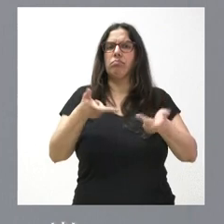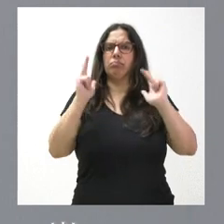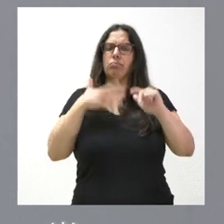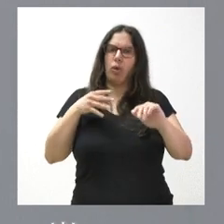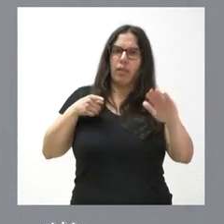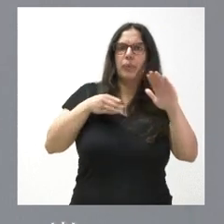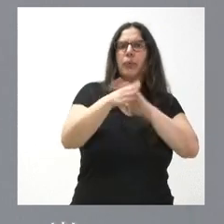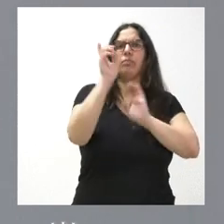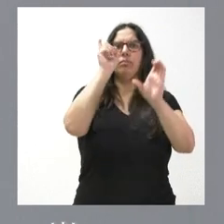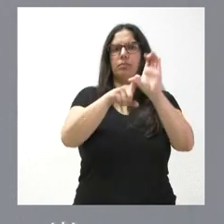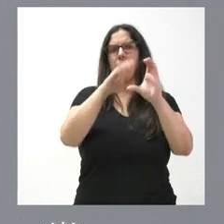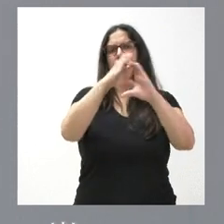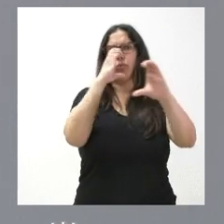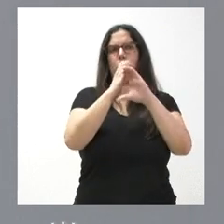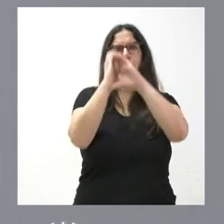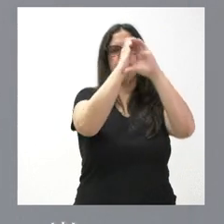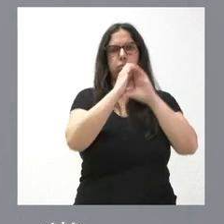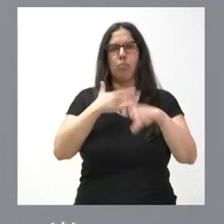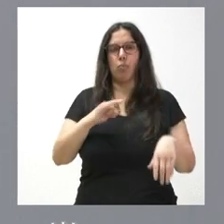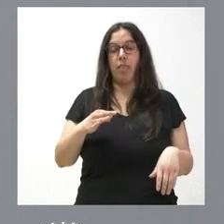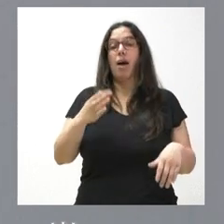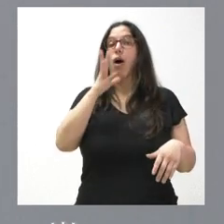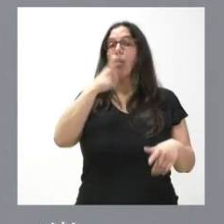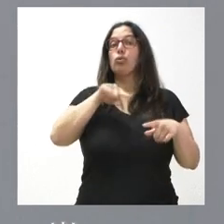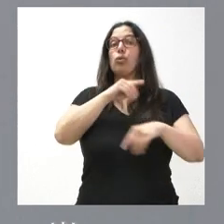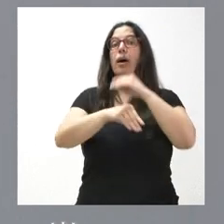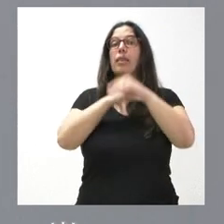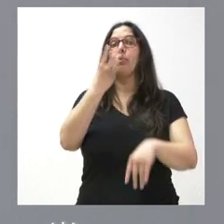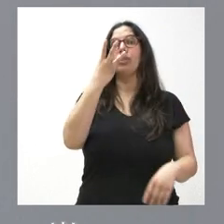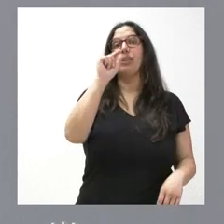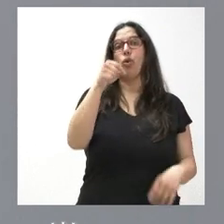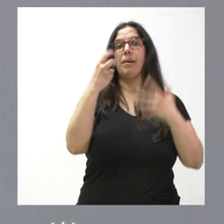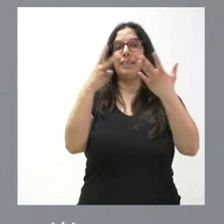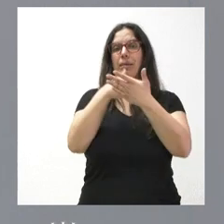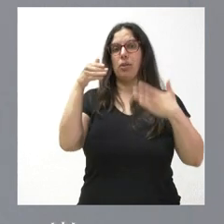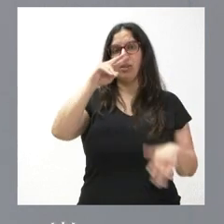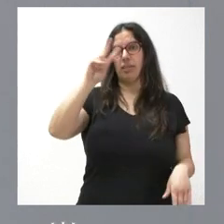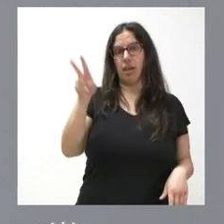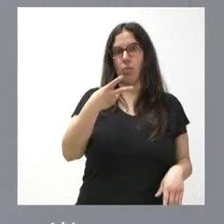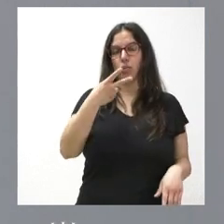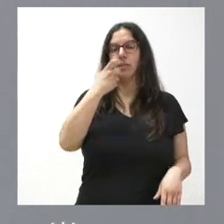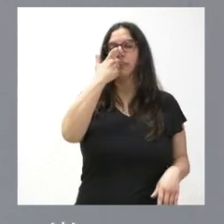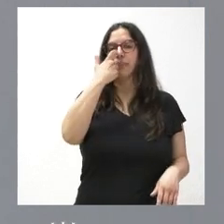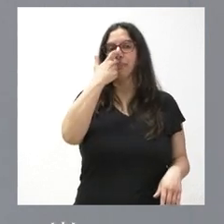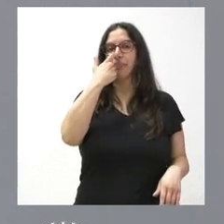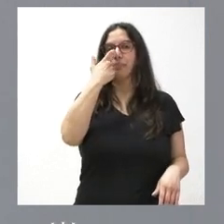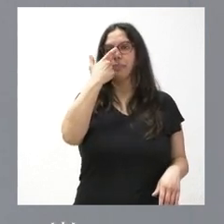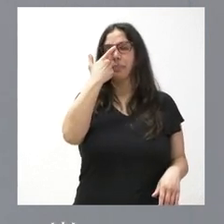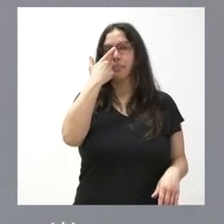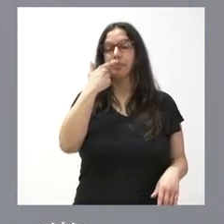a la contribución de la Junta de Castilla y León. Lo que hacemos ahora es una aportación de 3,7 millones de euros que se